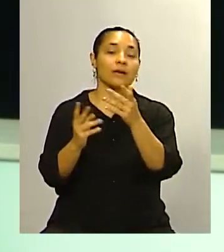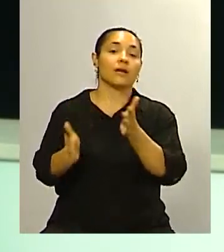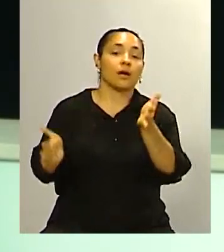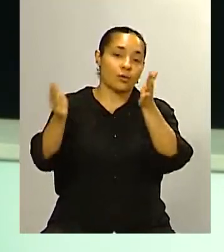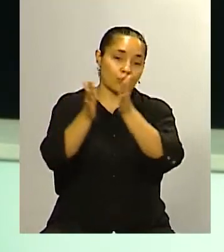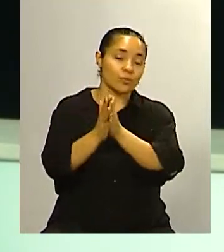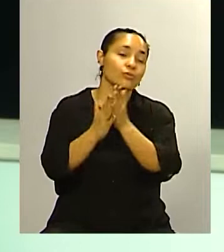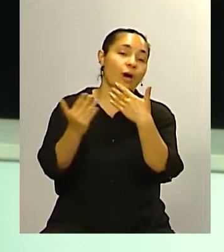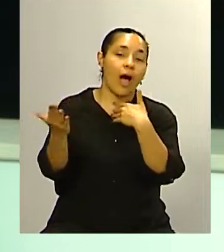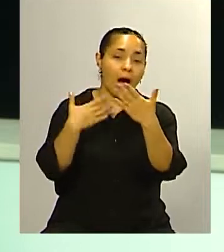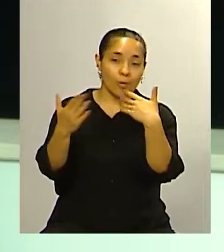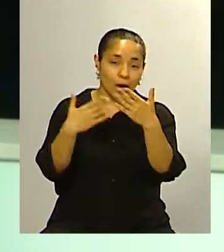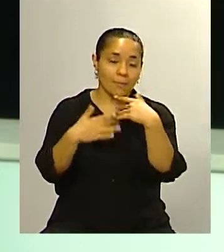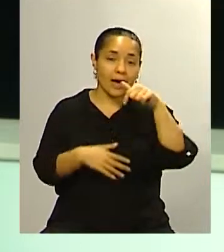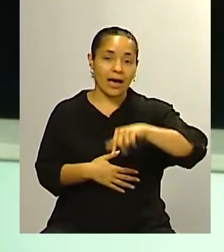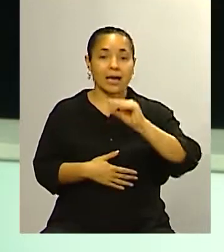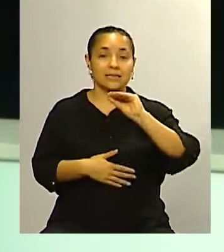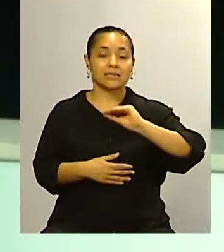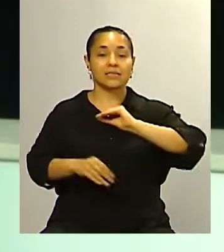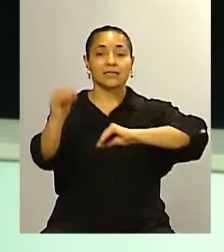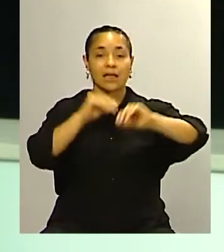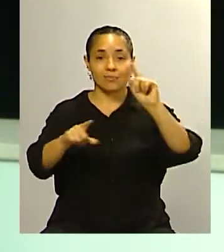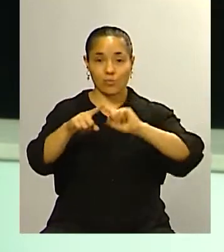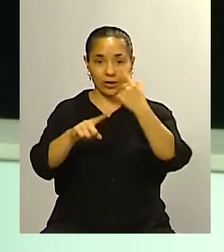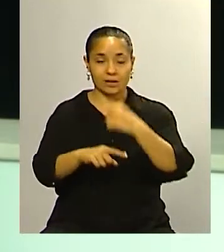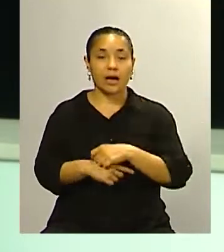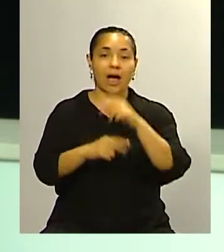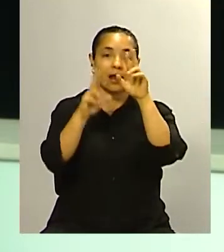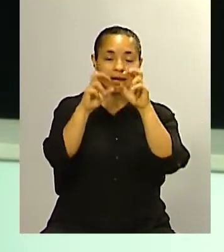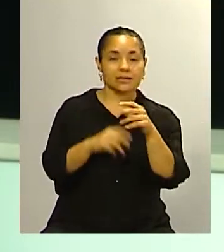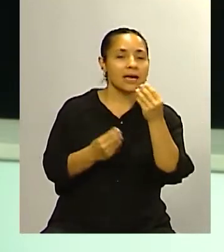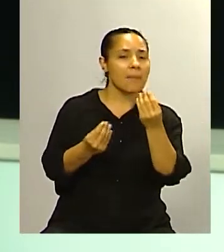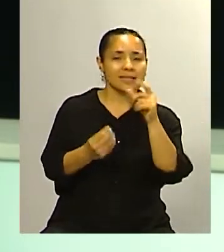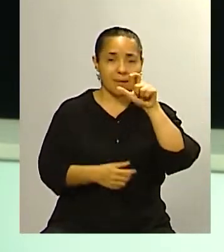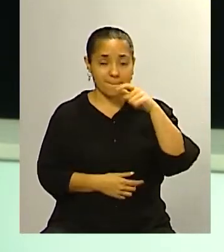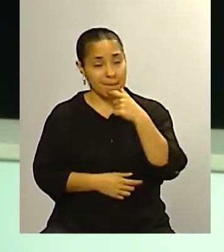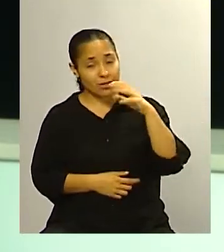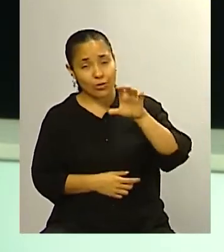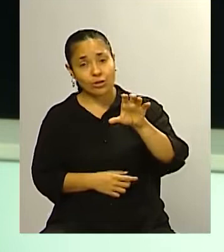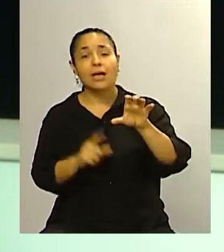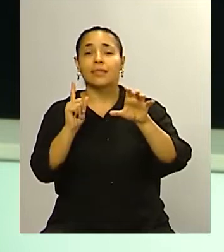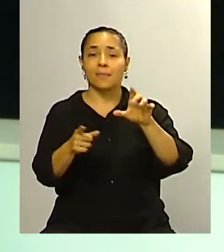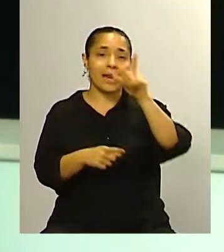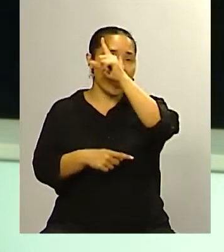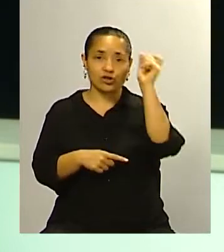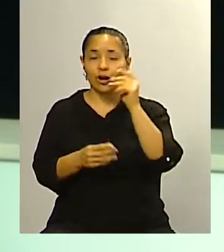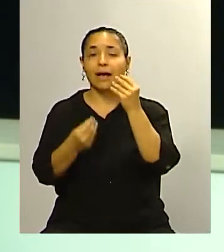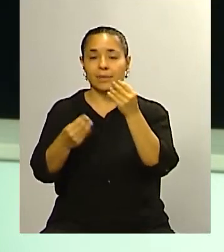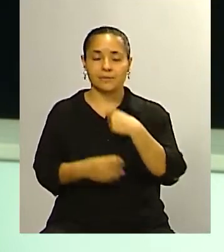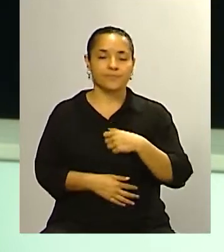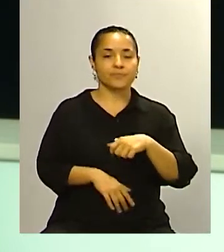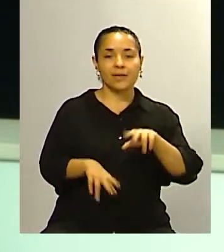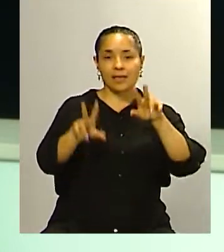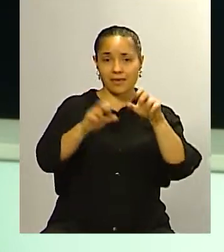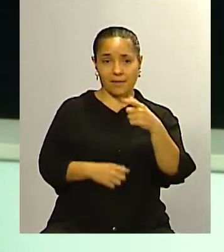aquí en chat político porque queremos hacer el análisis de lo que pasa en la provincia y de lo que pasa a nivel nacional en cuanto a la provincia debemos